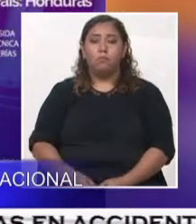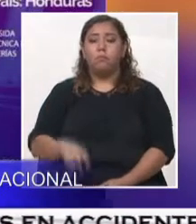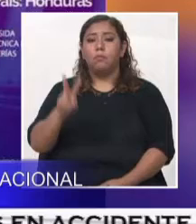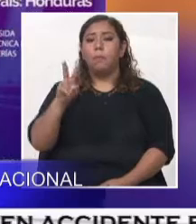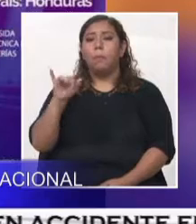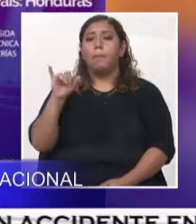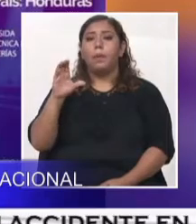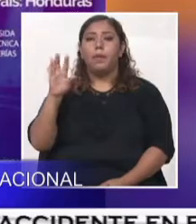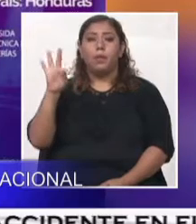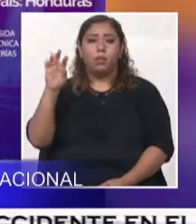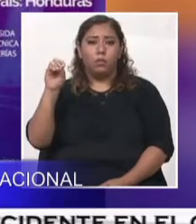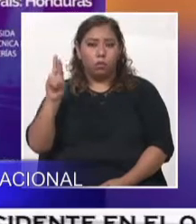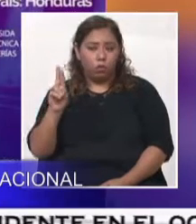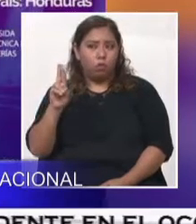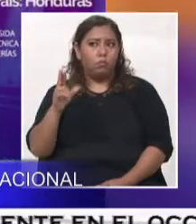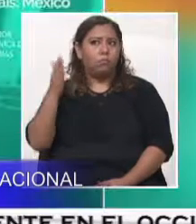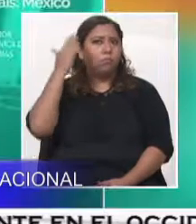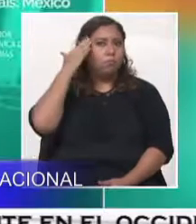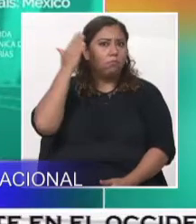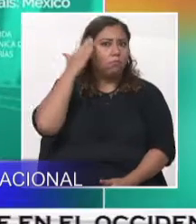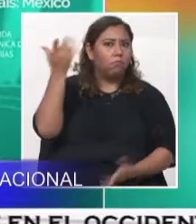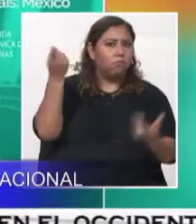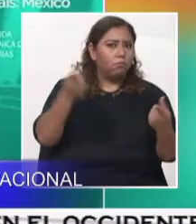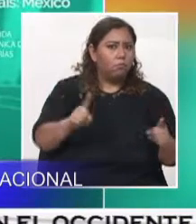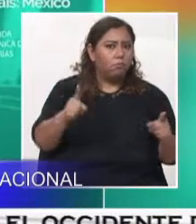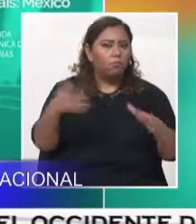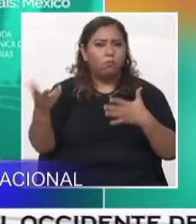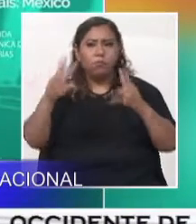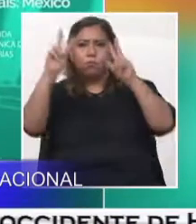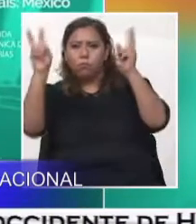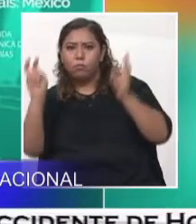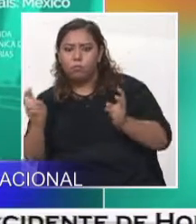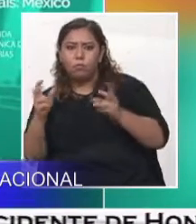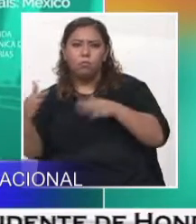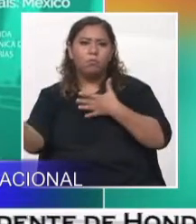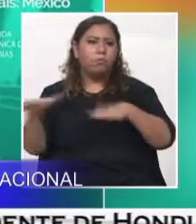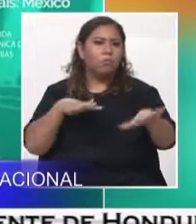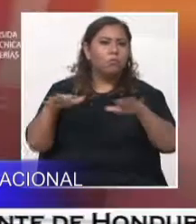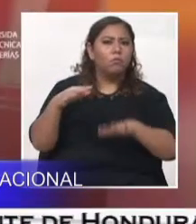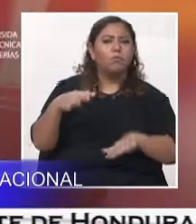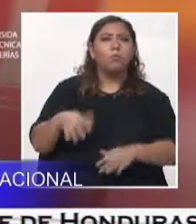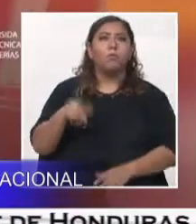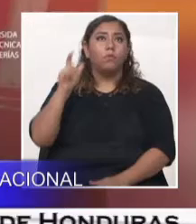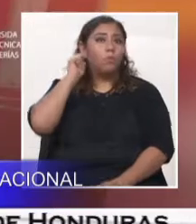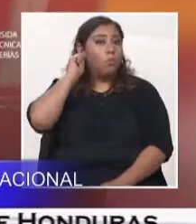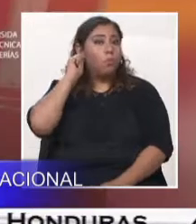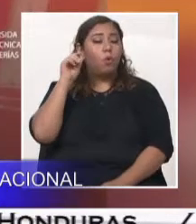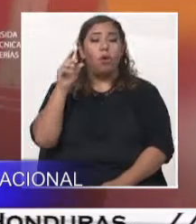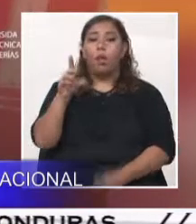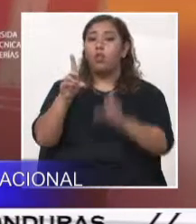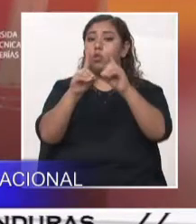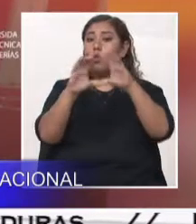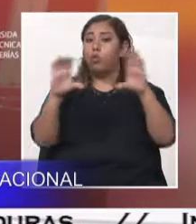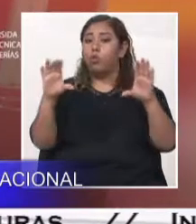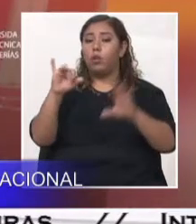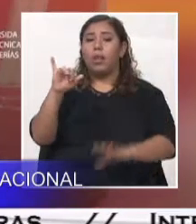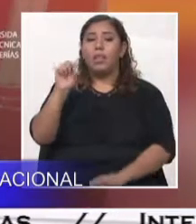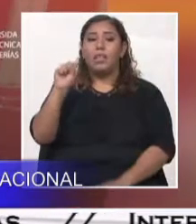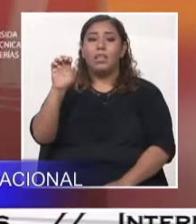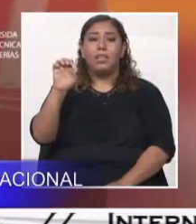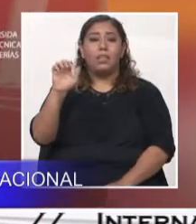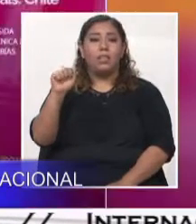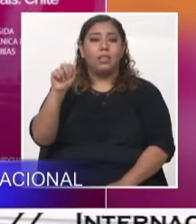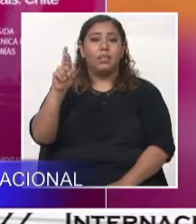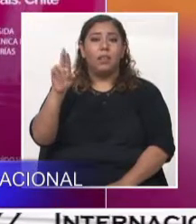también, igual es una persona que conoce ampliamente el tema de geología, la doctora Isarelli, que viene de la Universidad de Querétaro,